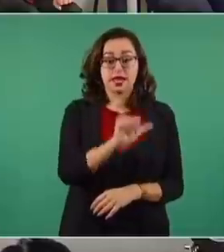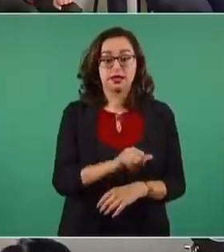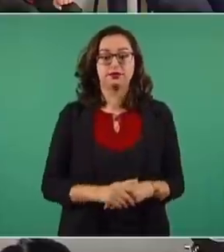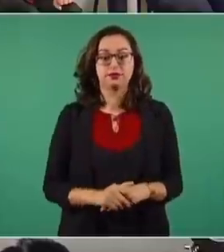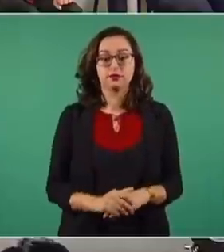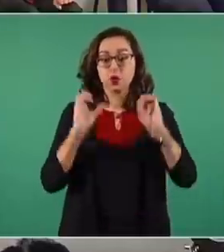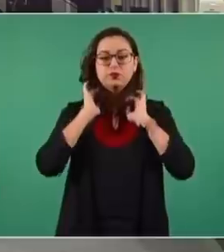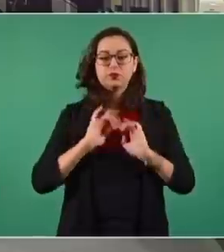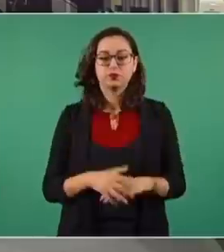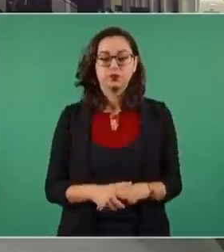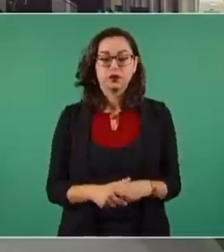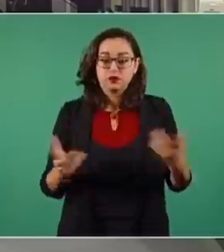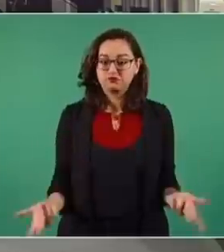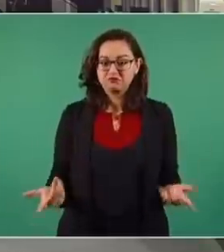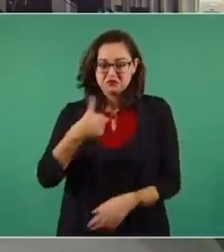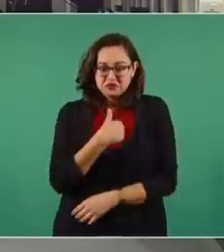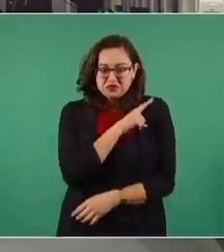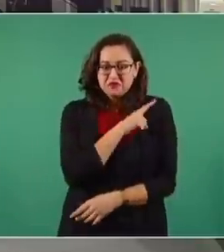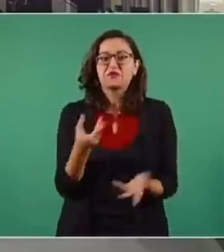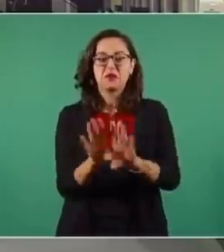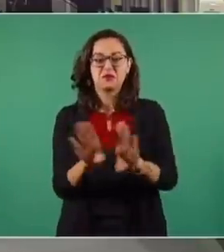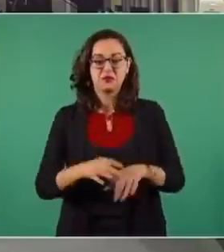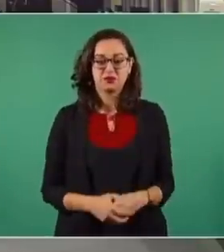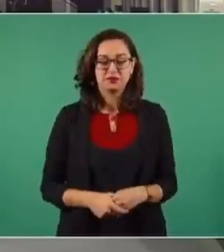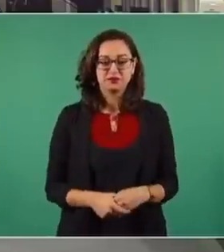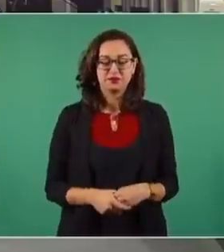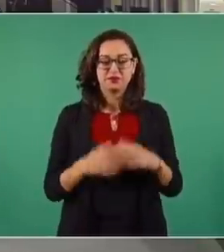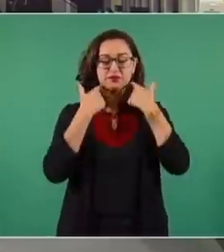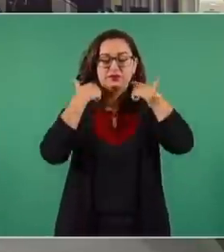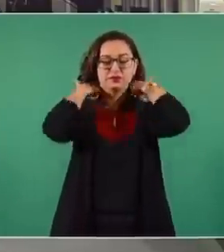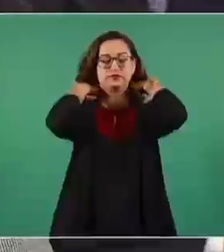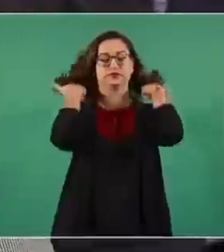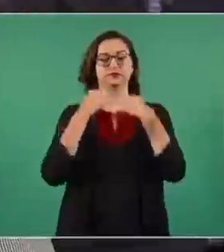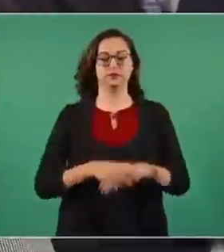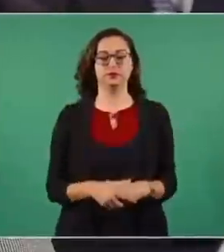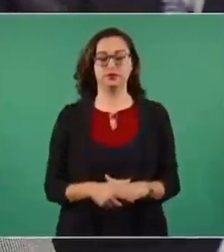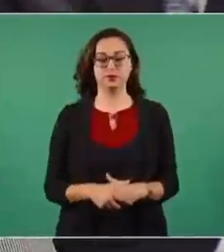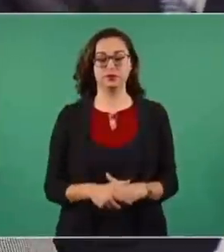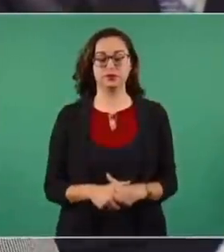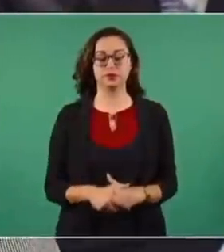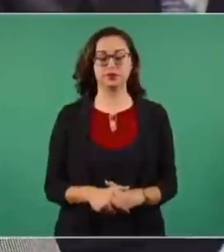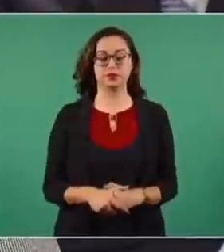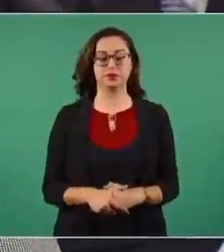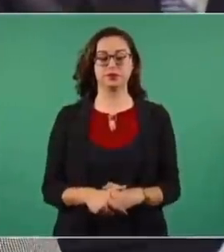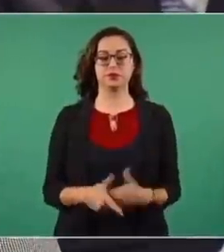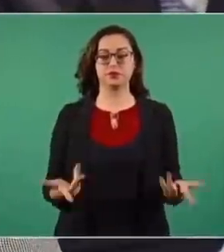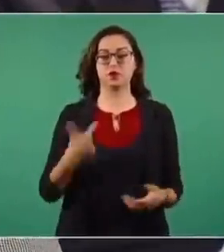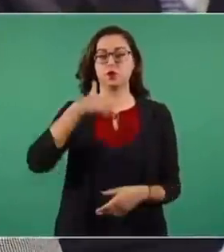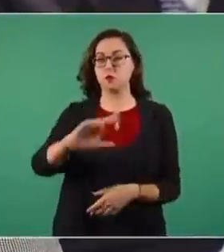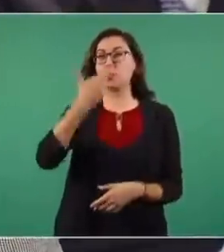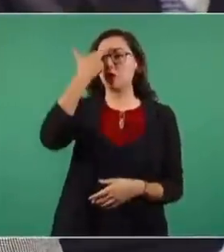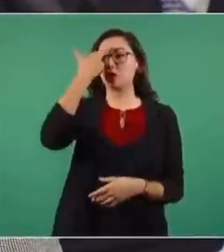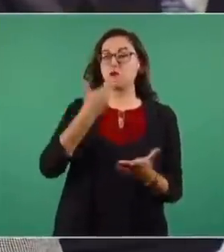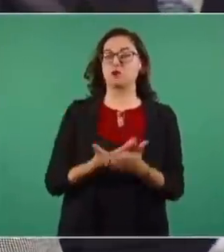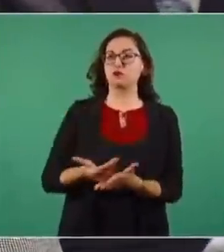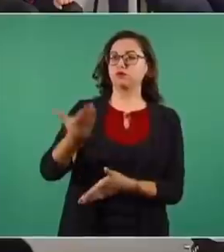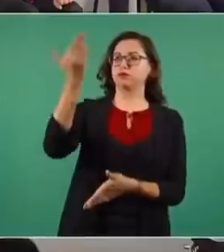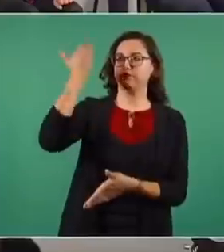O en salud. ¿Cómo? ¿Lo hubiese hecho? Desde el principio me acuerdo que tuvimos un encuentro con los jefes de Estado